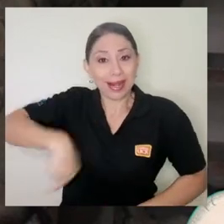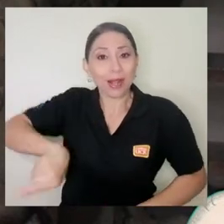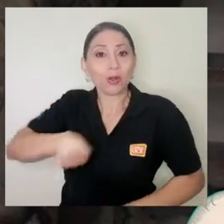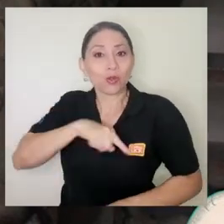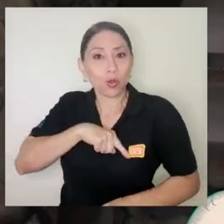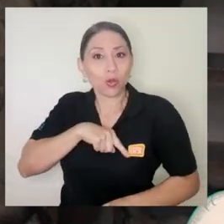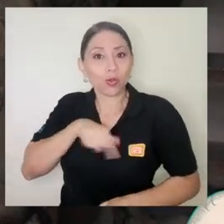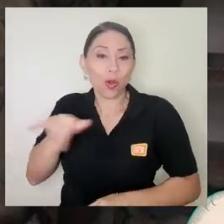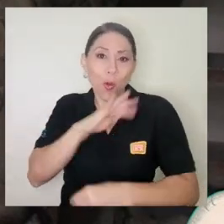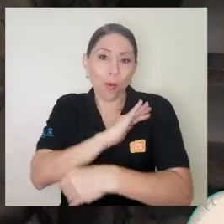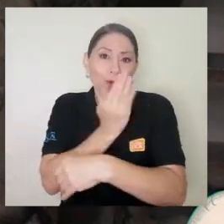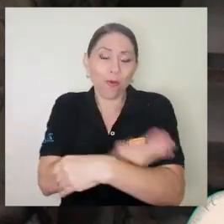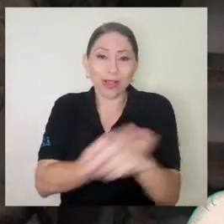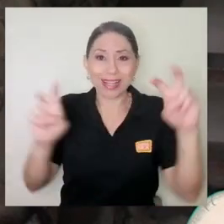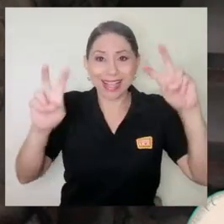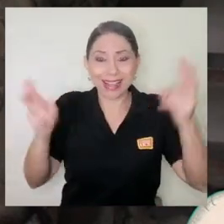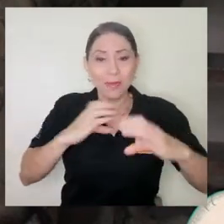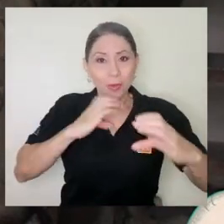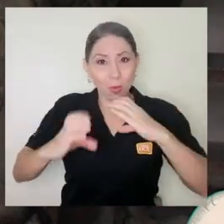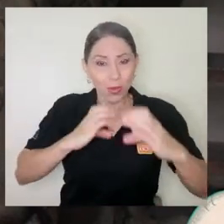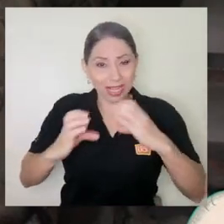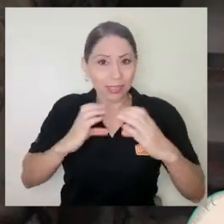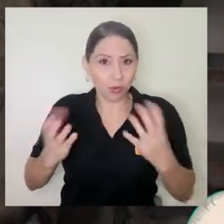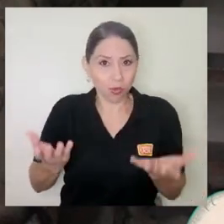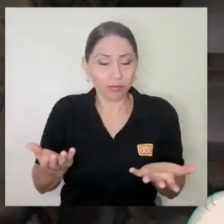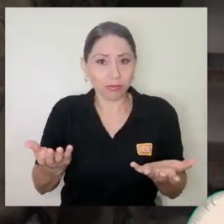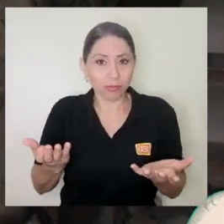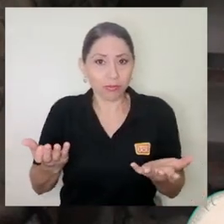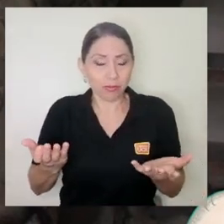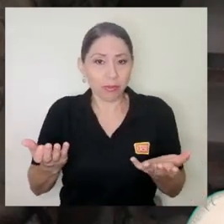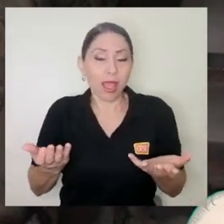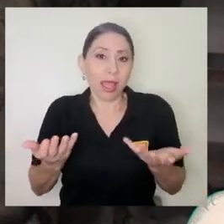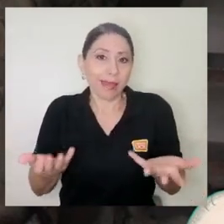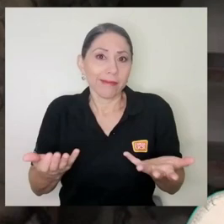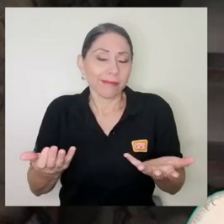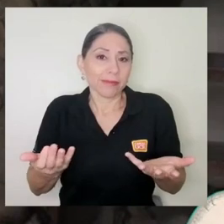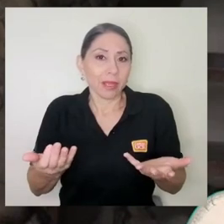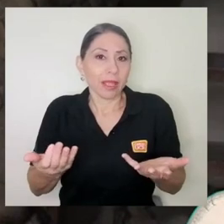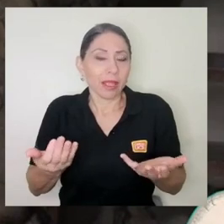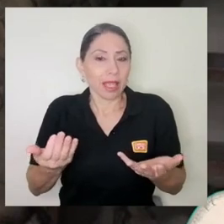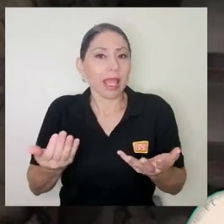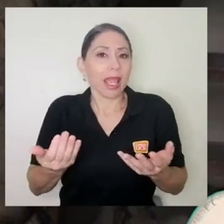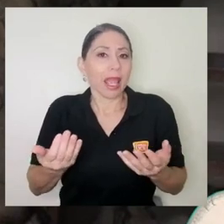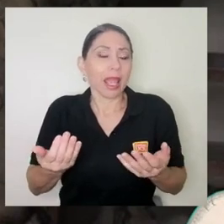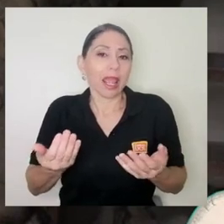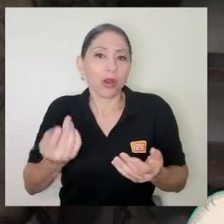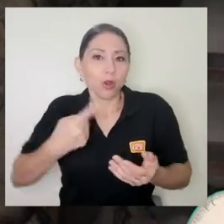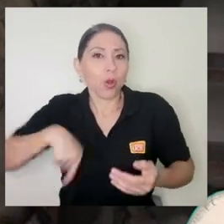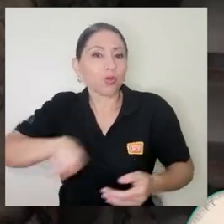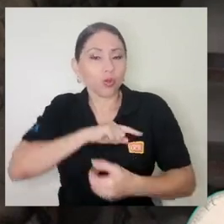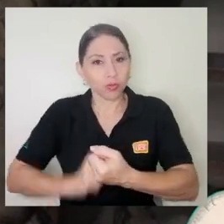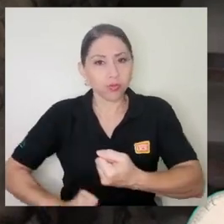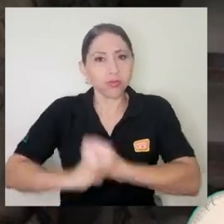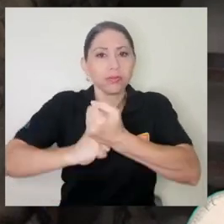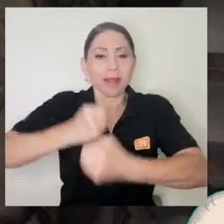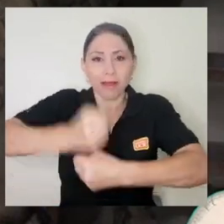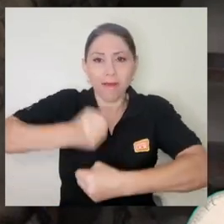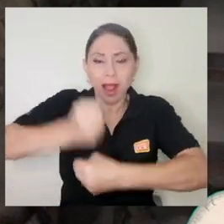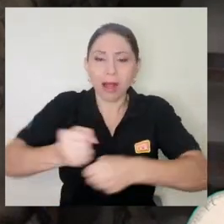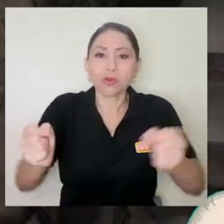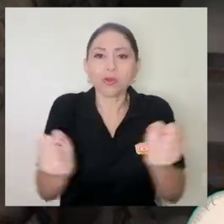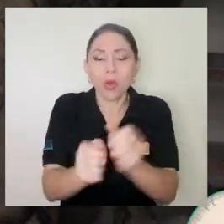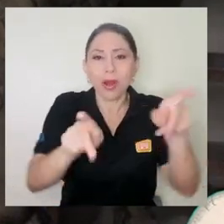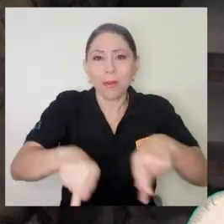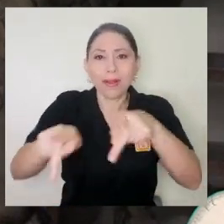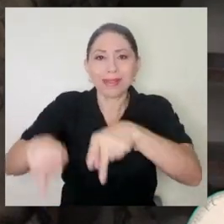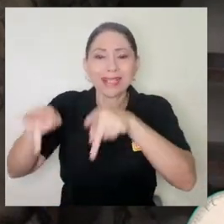como una de nuestras fortalezas, en el tema de comunicación, ¿verdad? O sea, en el sentido de poder trabajar con la población todos los efectos